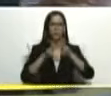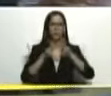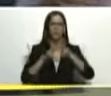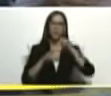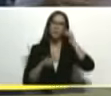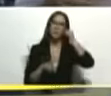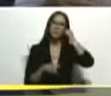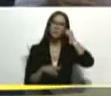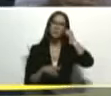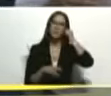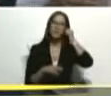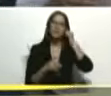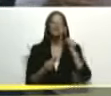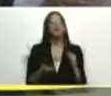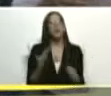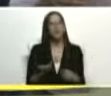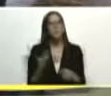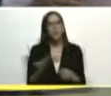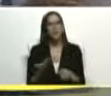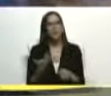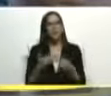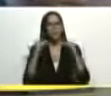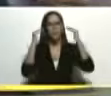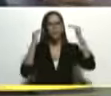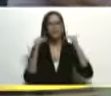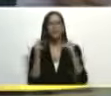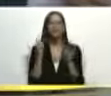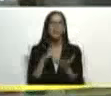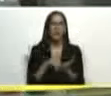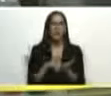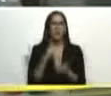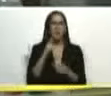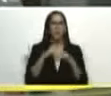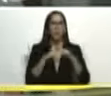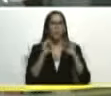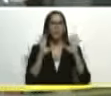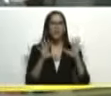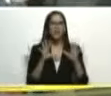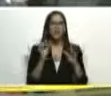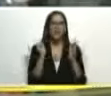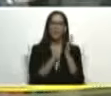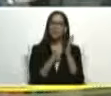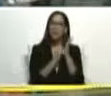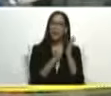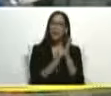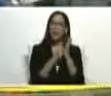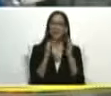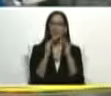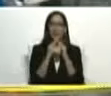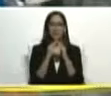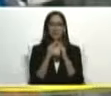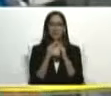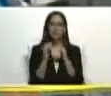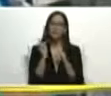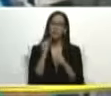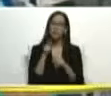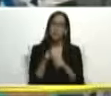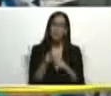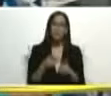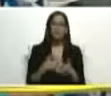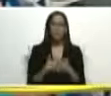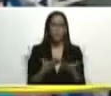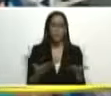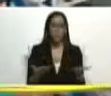y eso es importante mi comandante cuando llegamos con el 1x10 a tocar la casa de que usted le envió